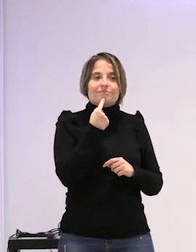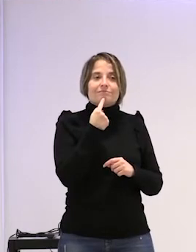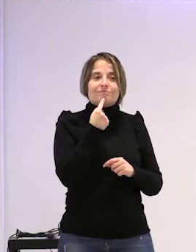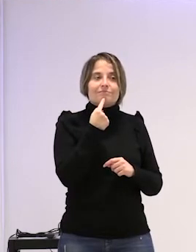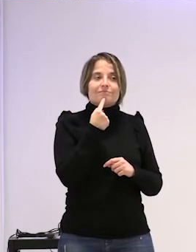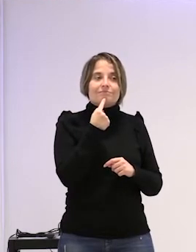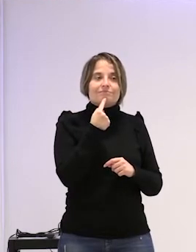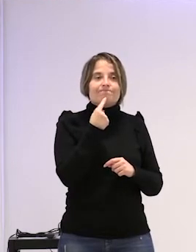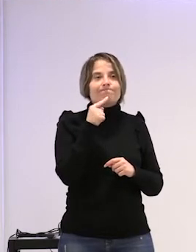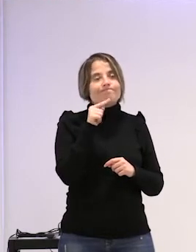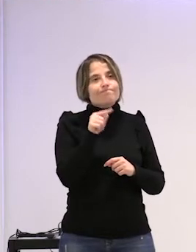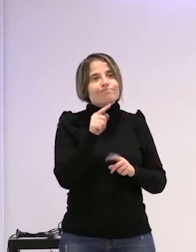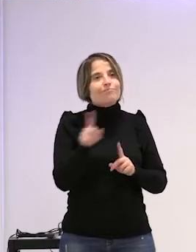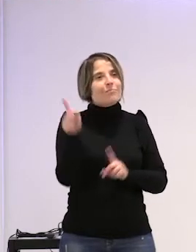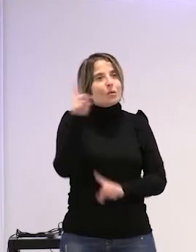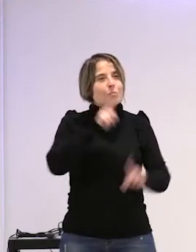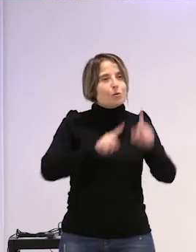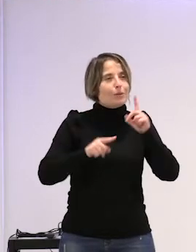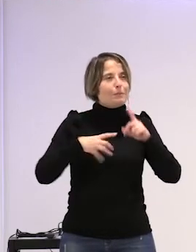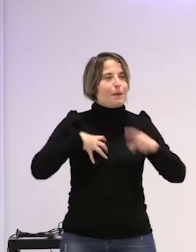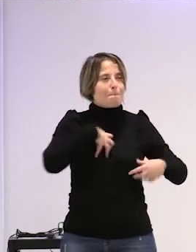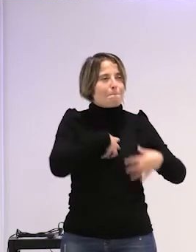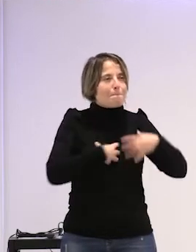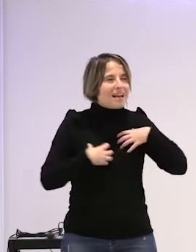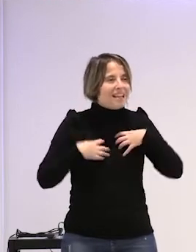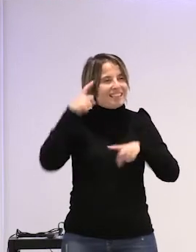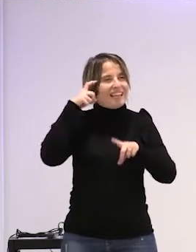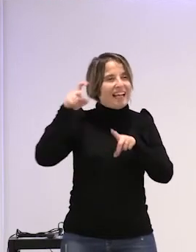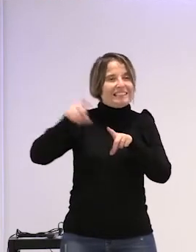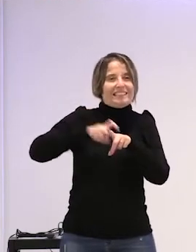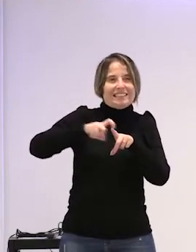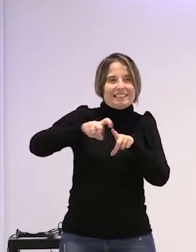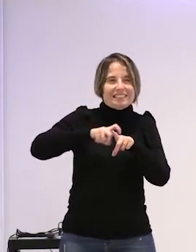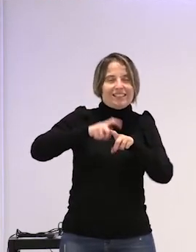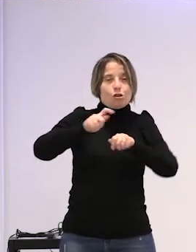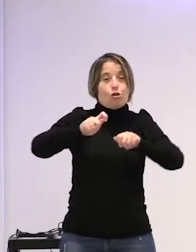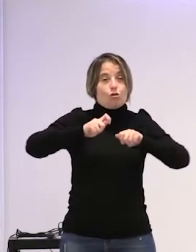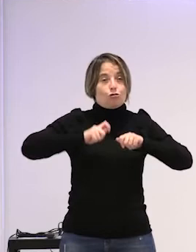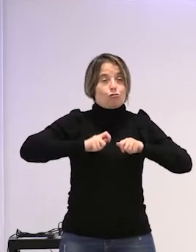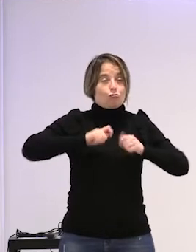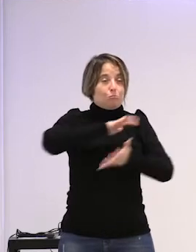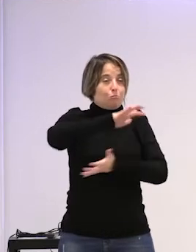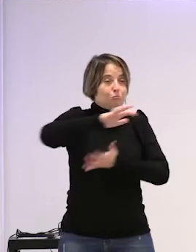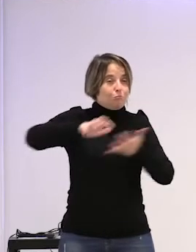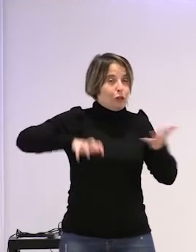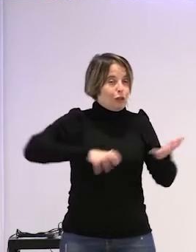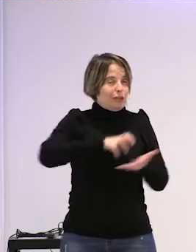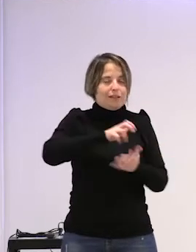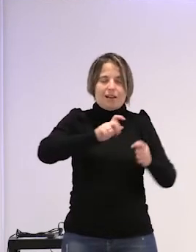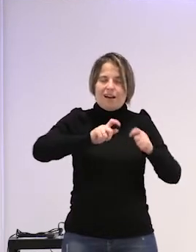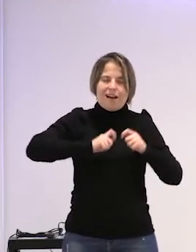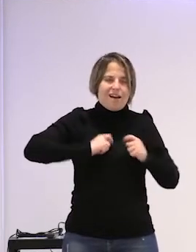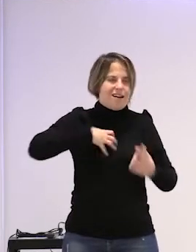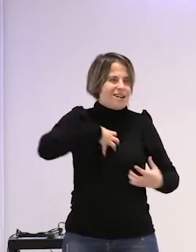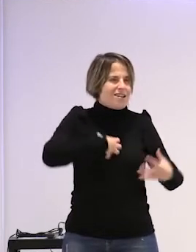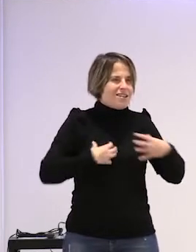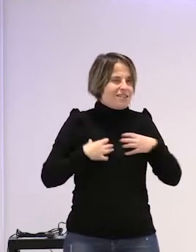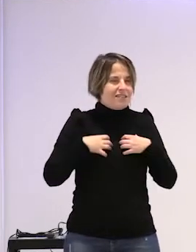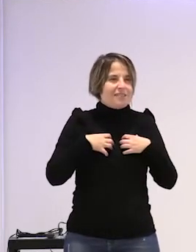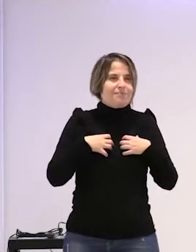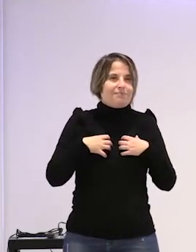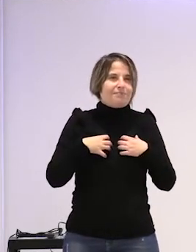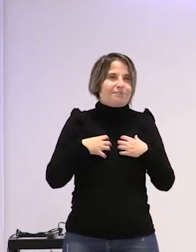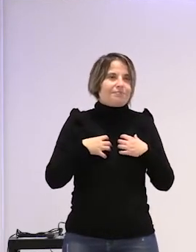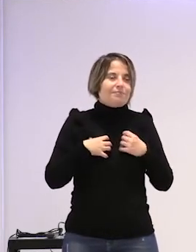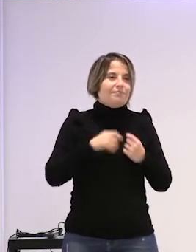tan grande el malestar psíquico que genera esta violencia que se saca de